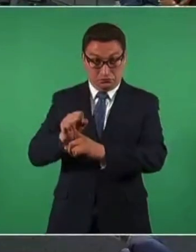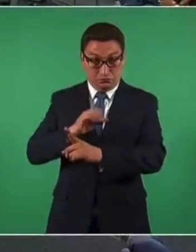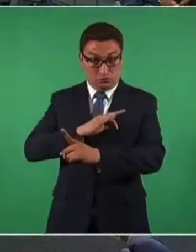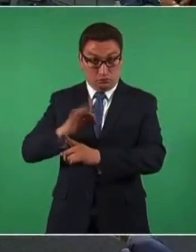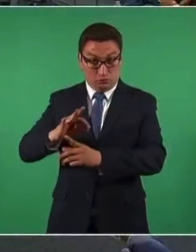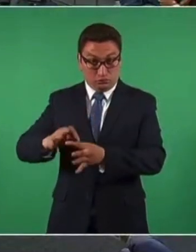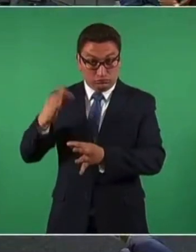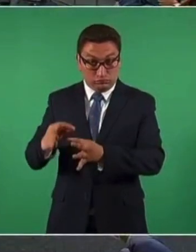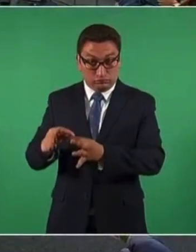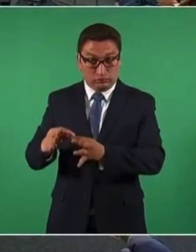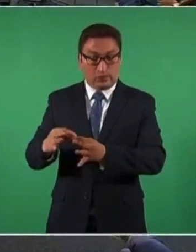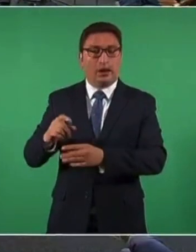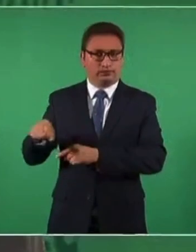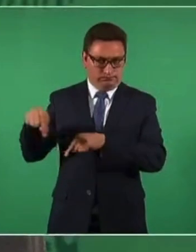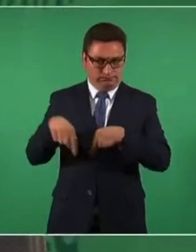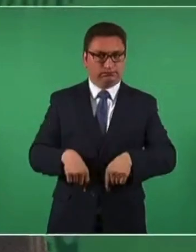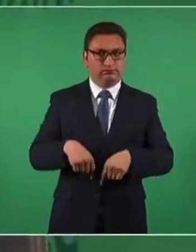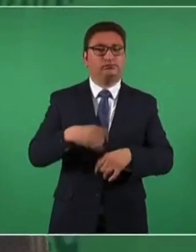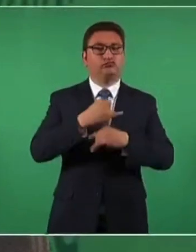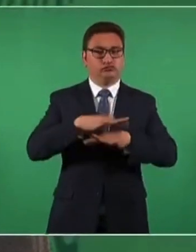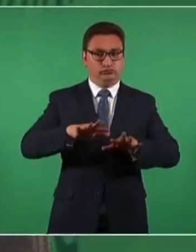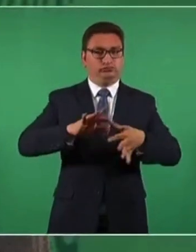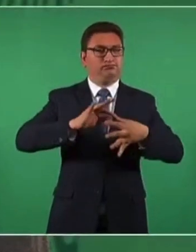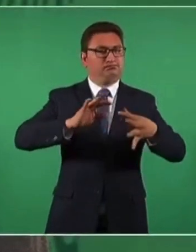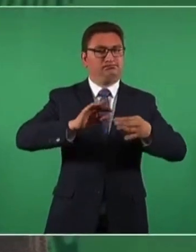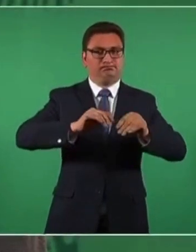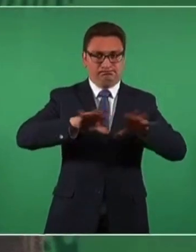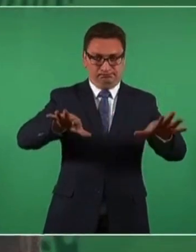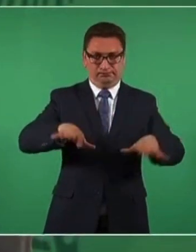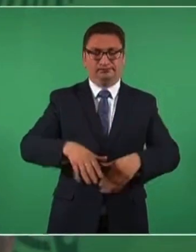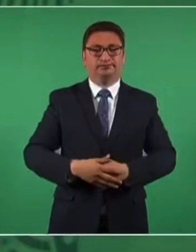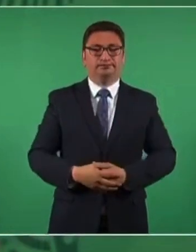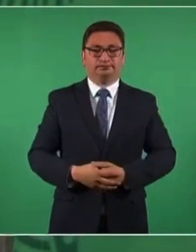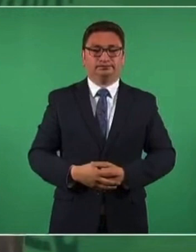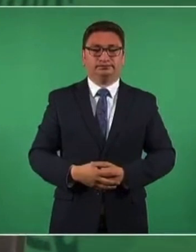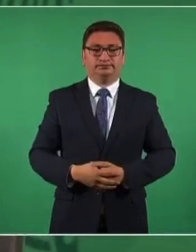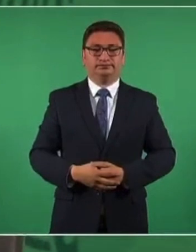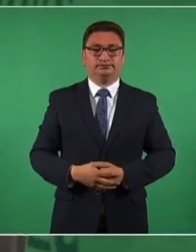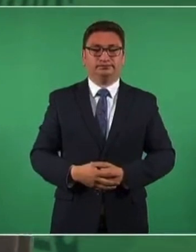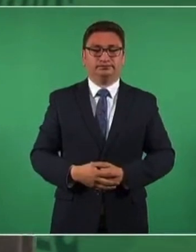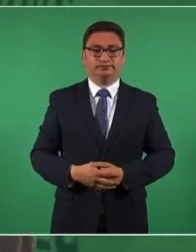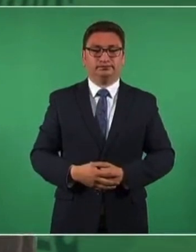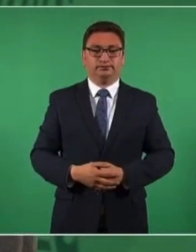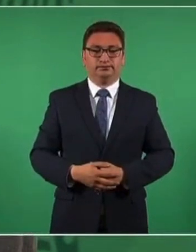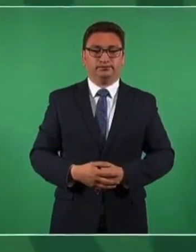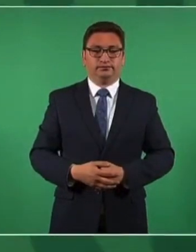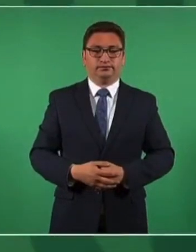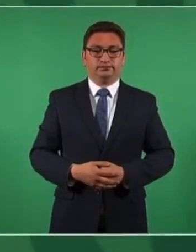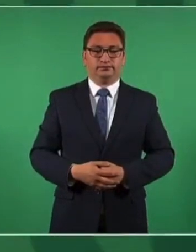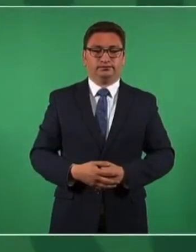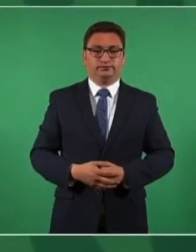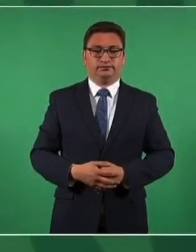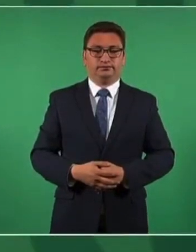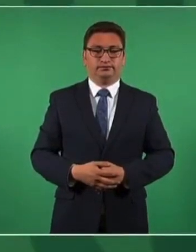a informarlo. Y desde ahora,